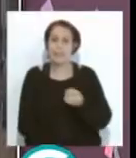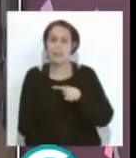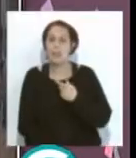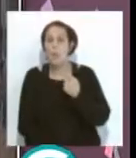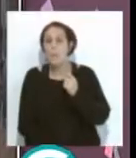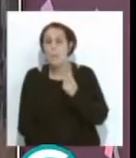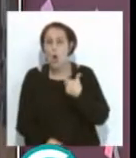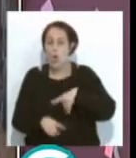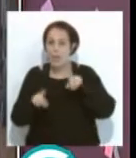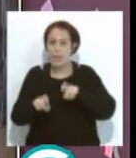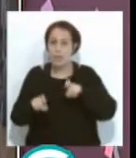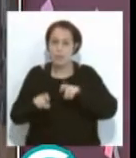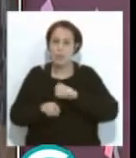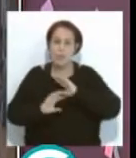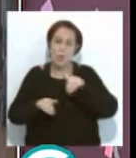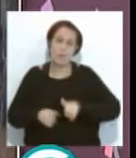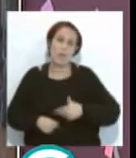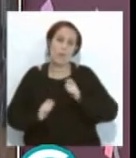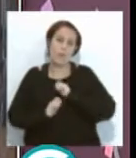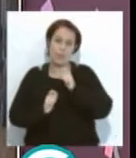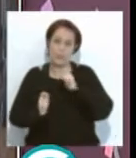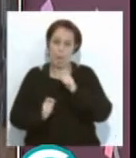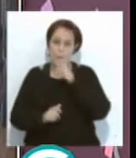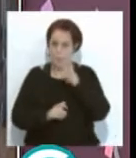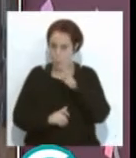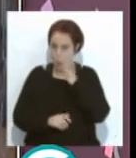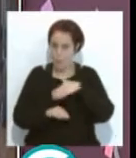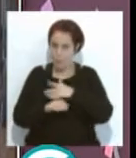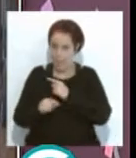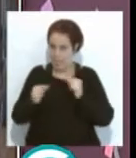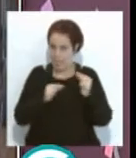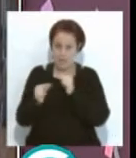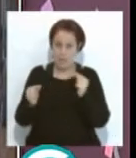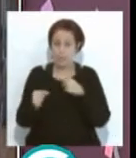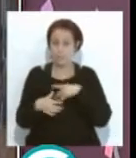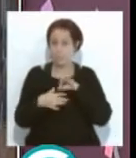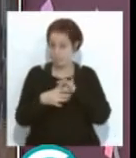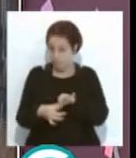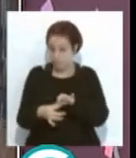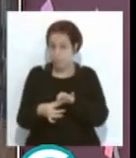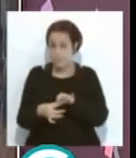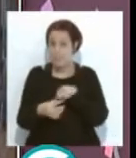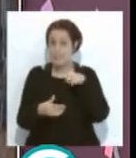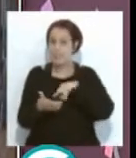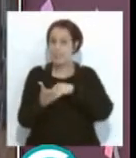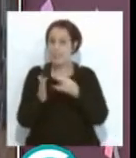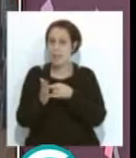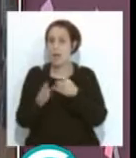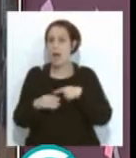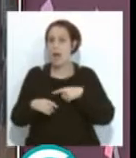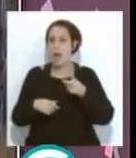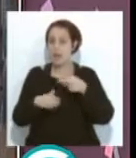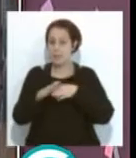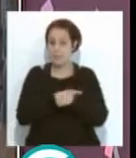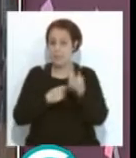un pequeñito descanso y a la vuelta os voy a dar argumentos para precisamente tener ese debate y es acerca de, bueno, ese sistema de venta de entradas que al